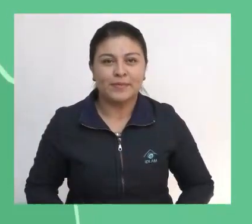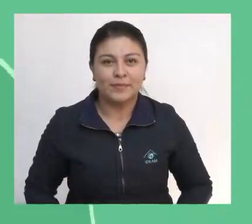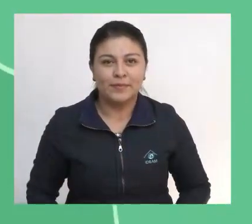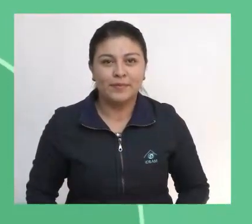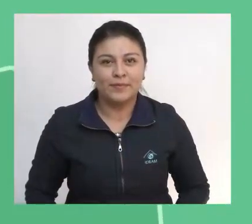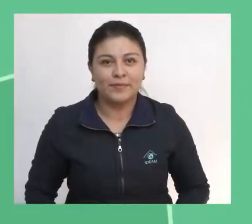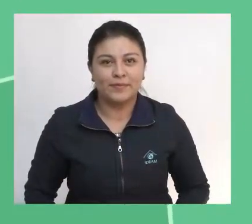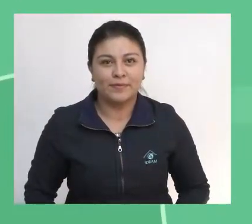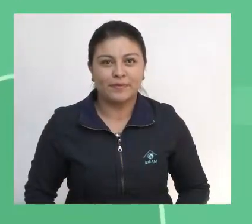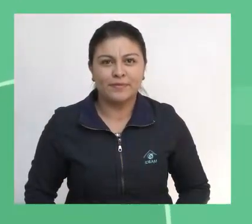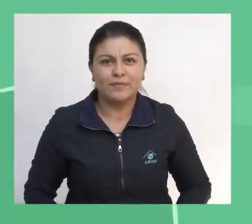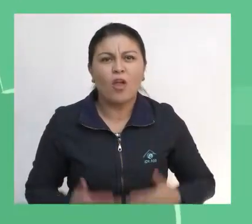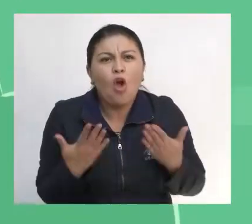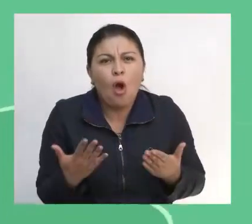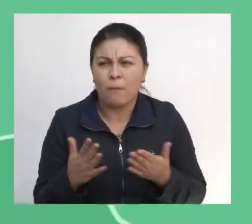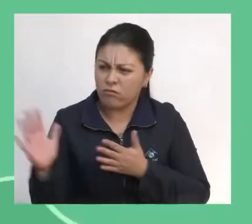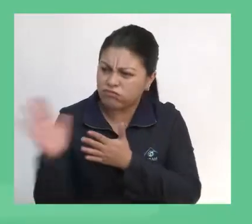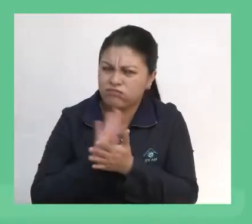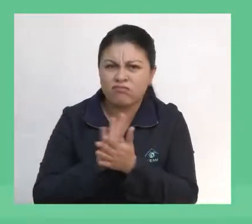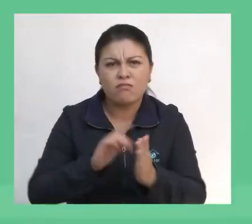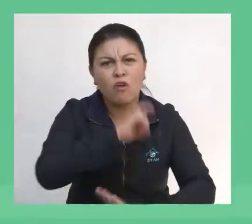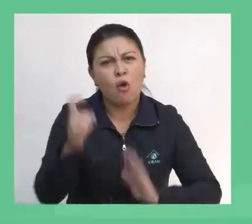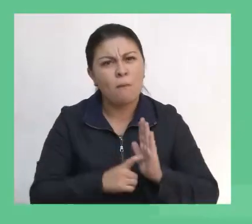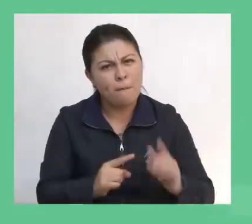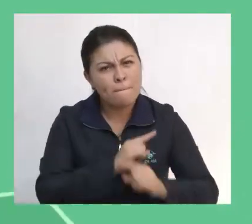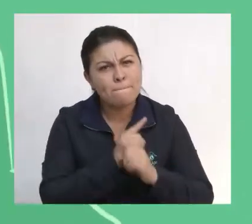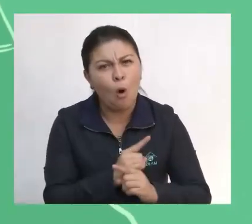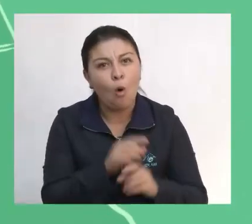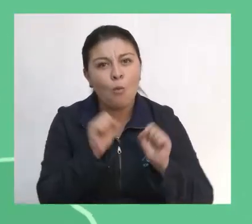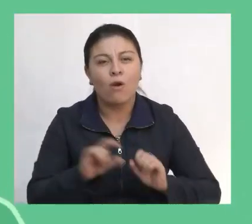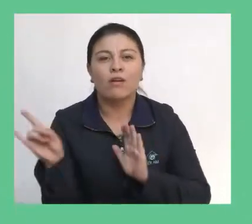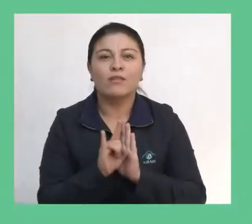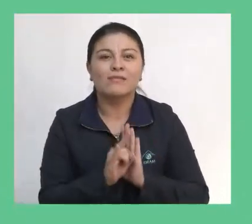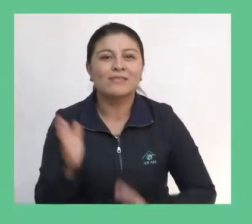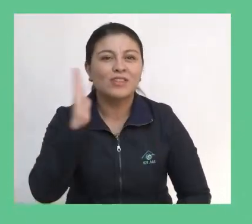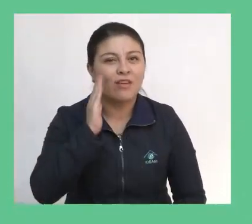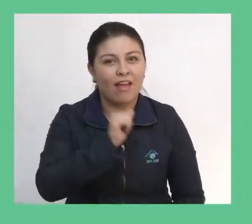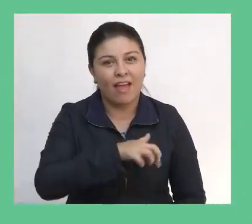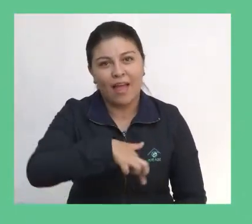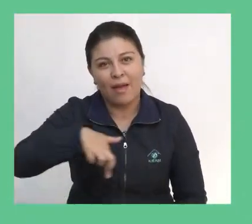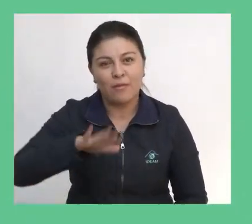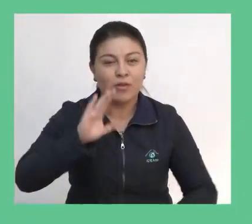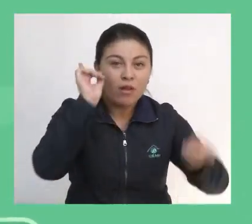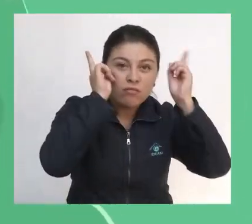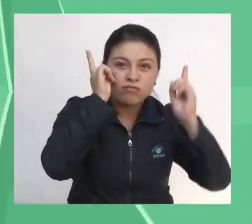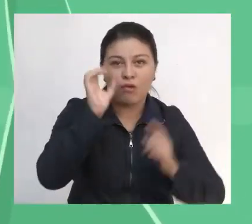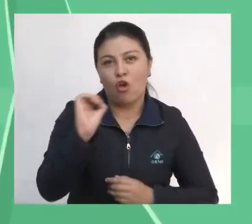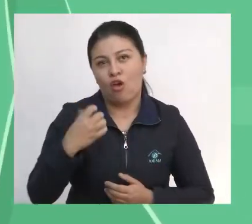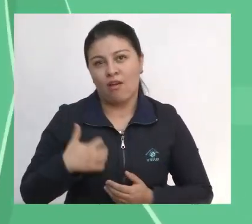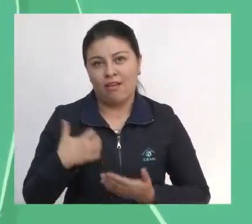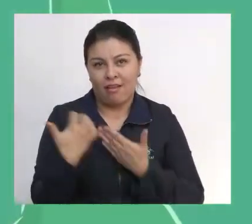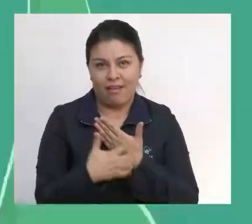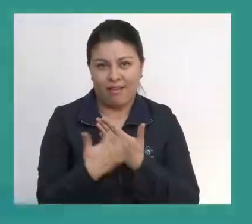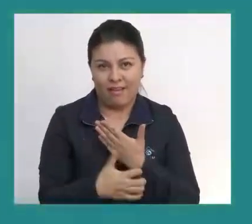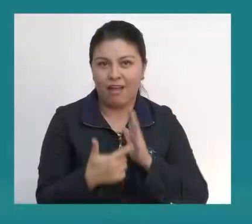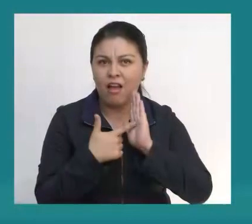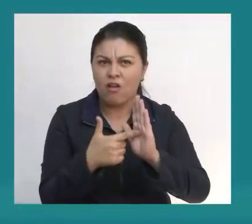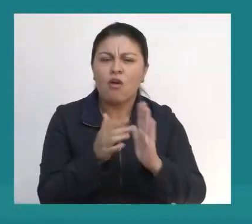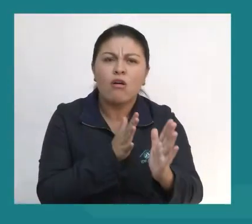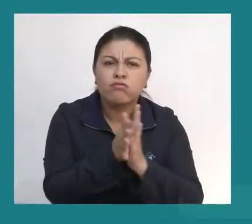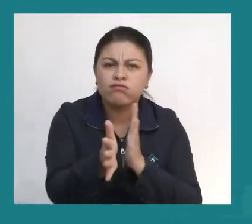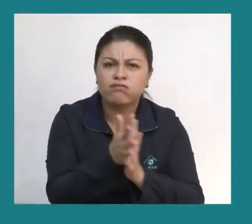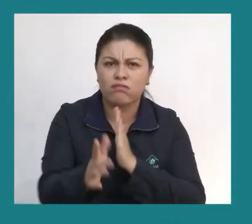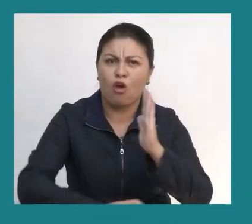desde Google Play o App Store Información en tiempo real, detallada, satelital, recomendaciones y muchas opciones de interacción